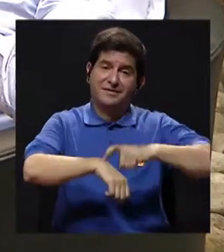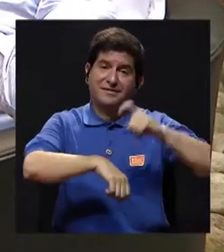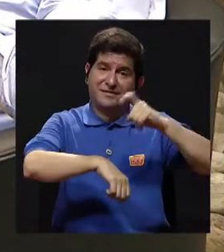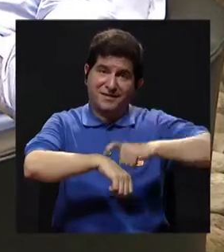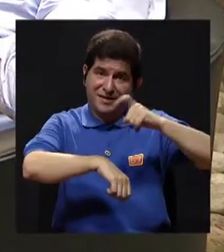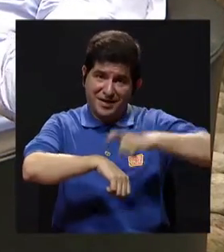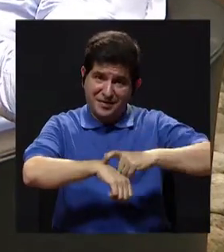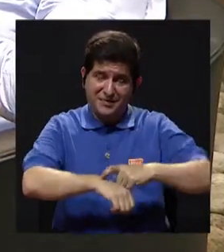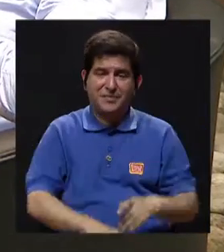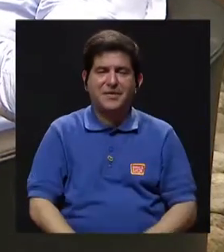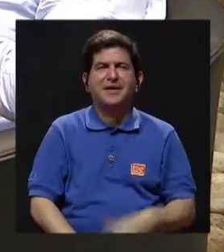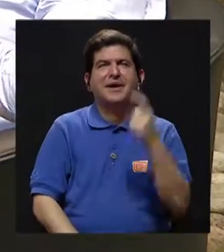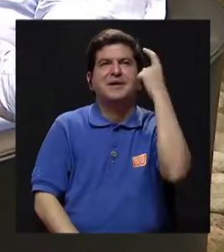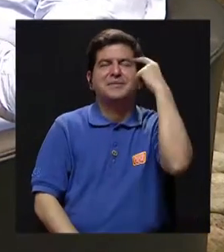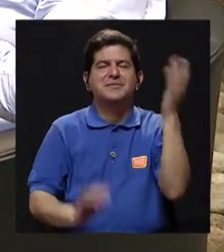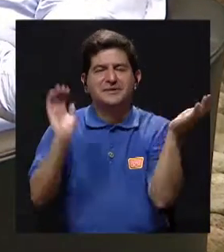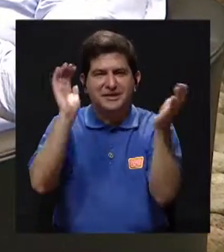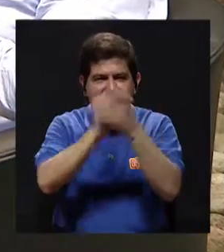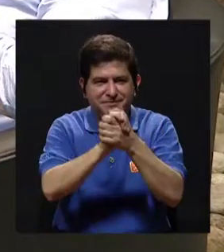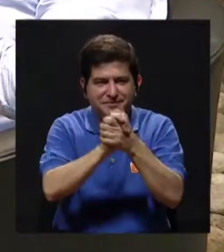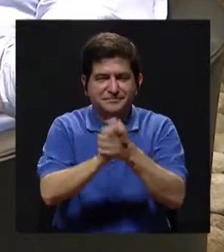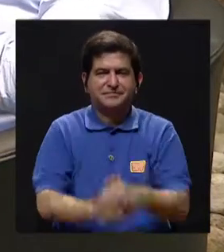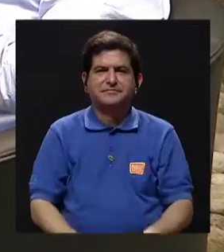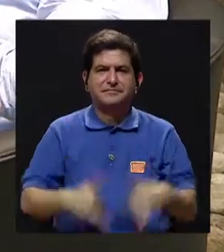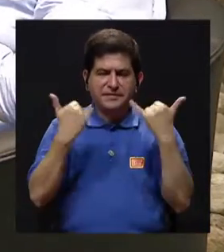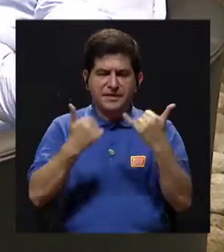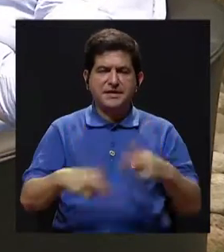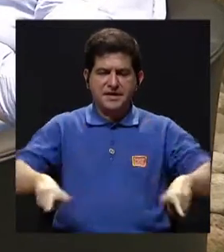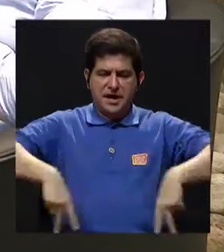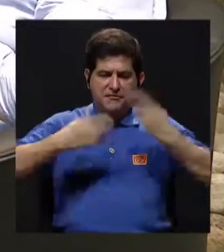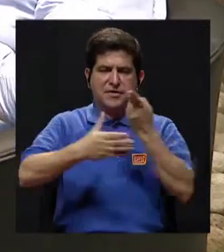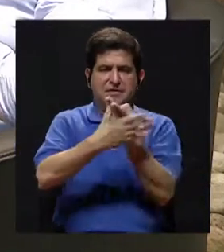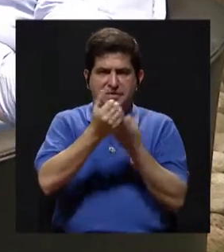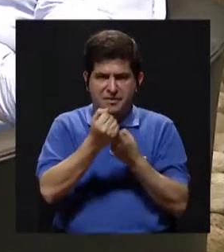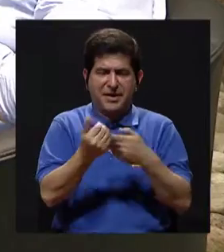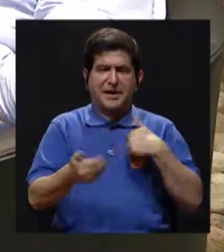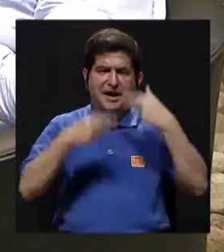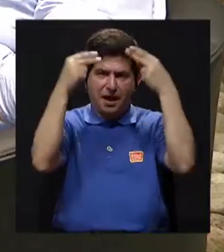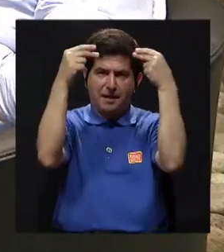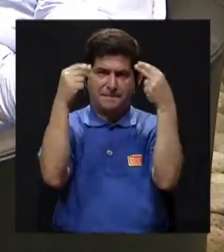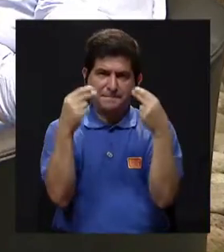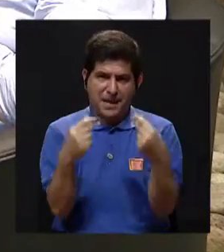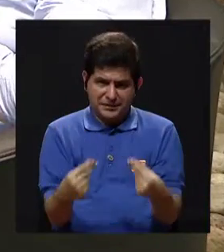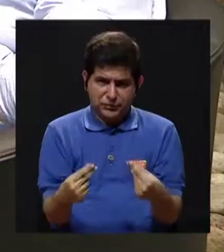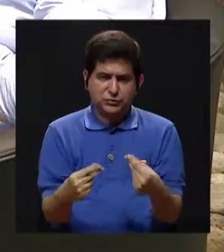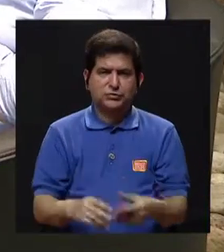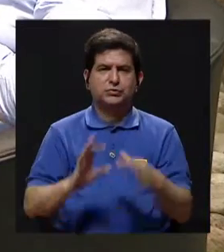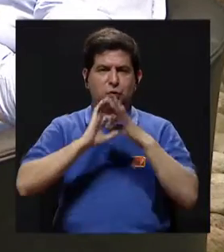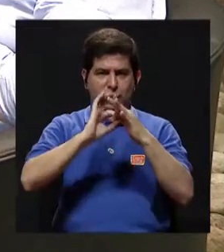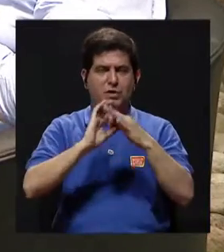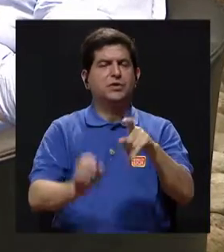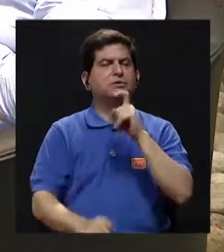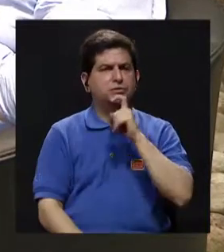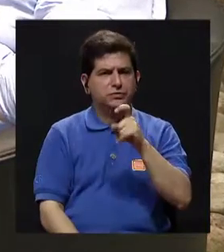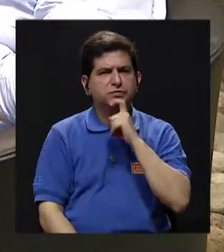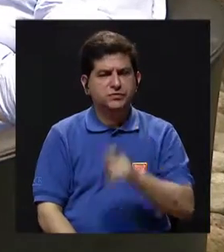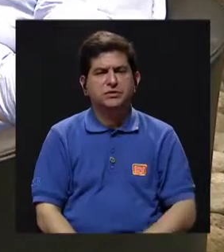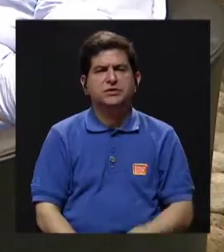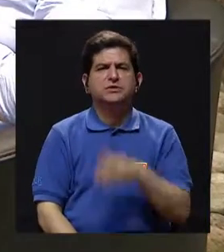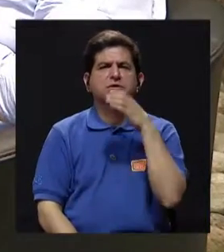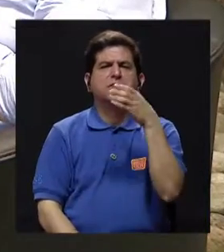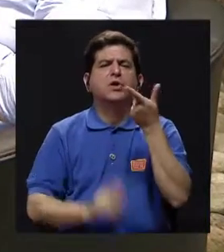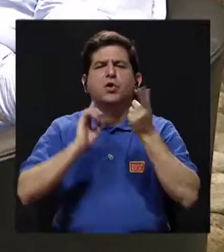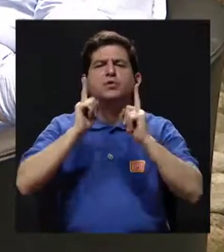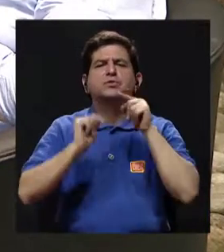época de cuando ya se está pensando en casarse, hacer vida ya en pareja, tener un presupuesto en común cuesta, ¿qué